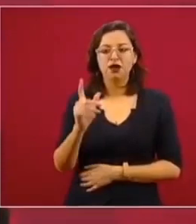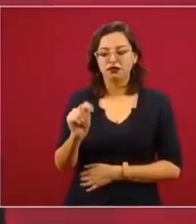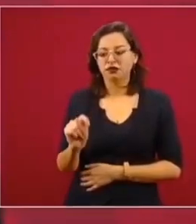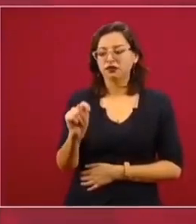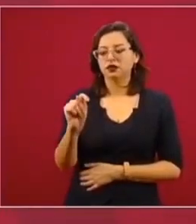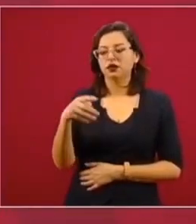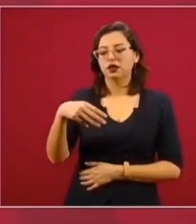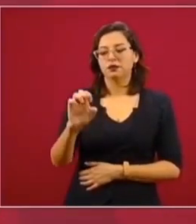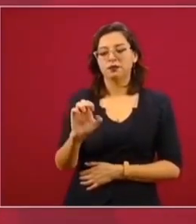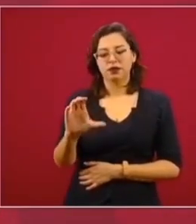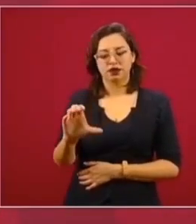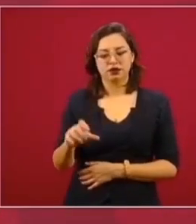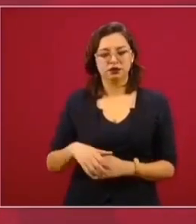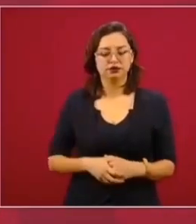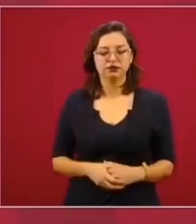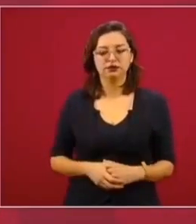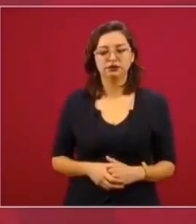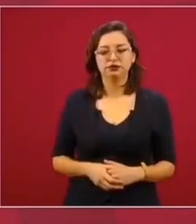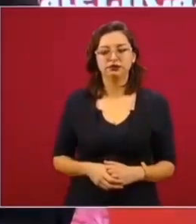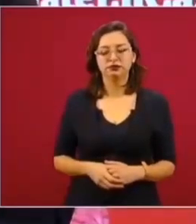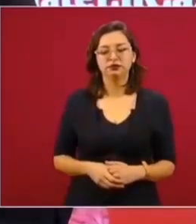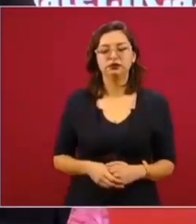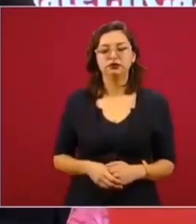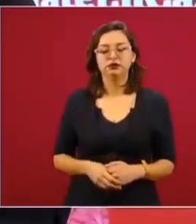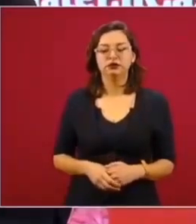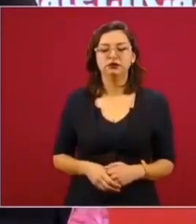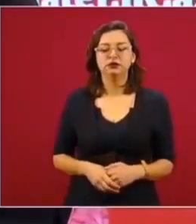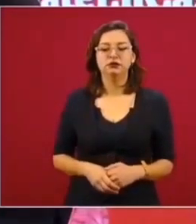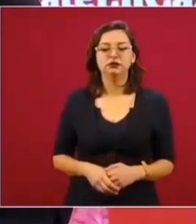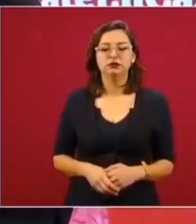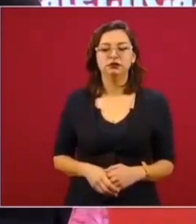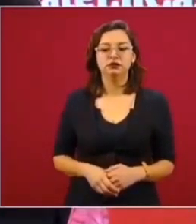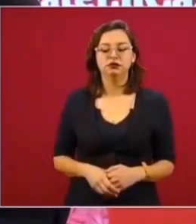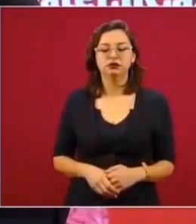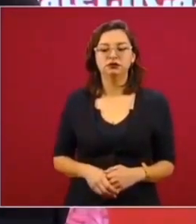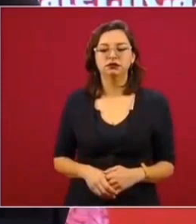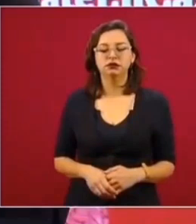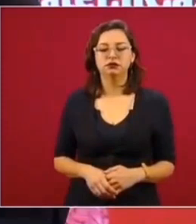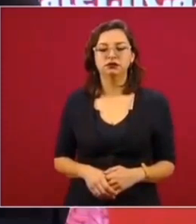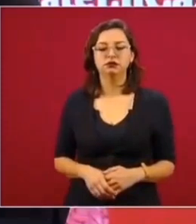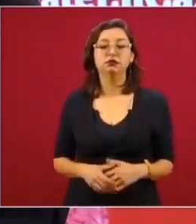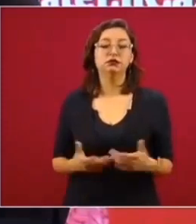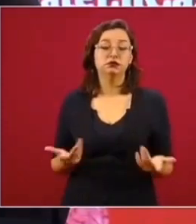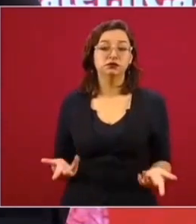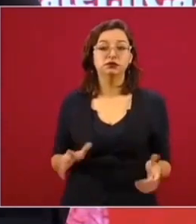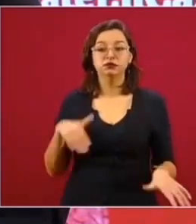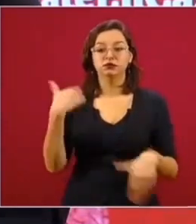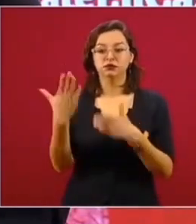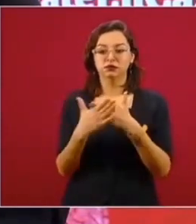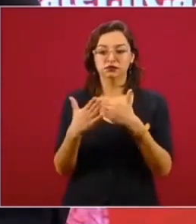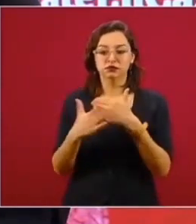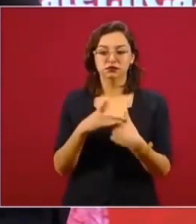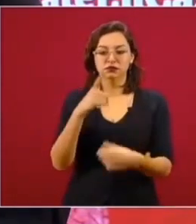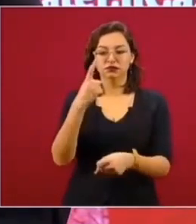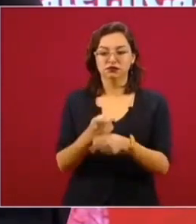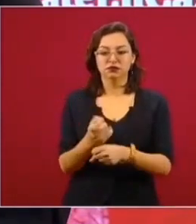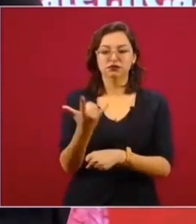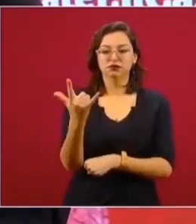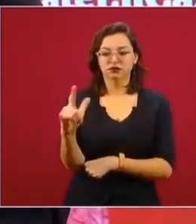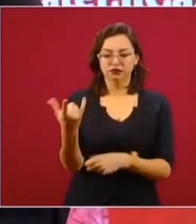Tratado de Libre Comercio. esto a partir del 1 de julio,